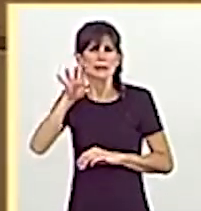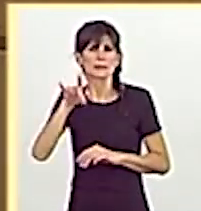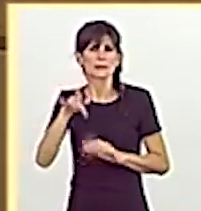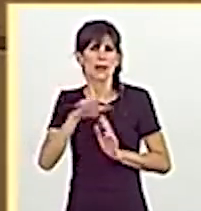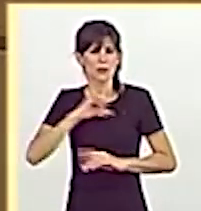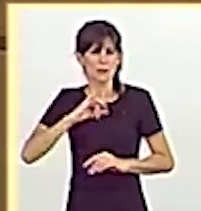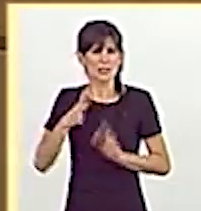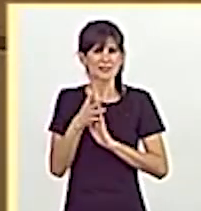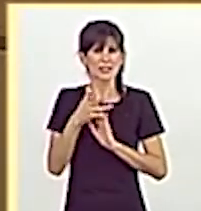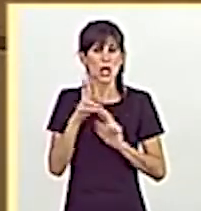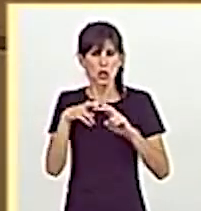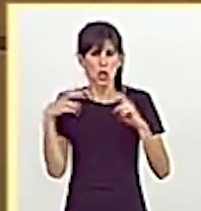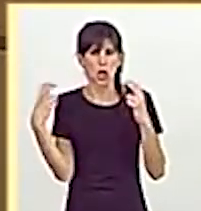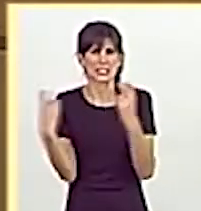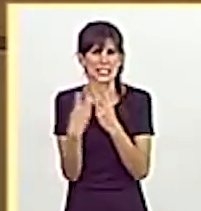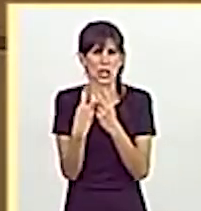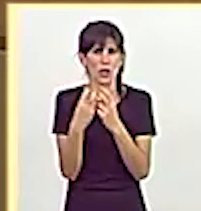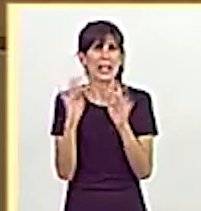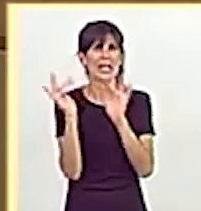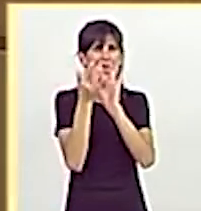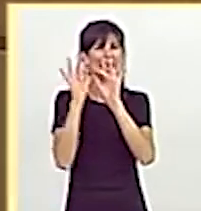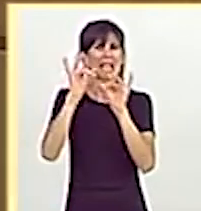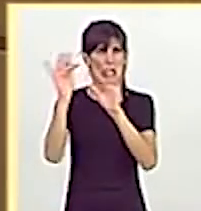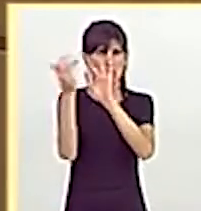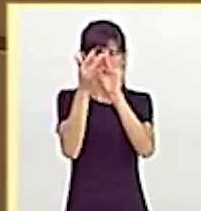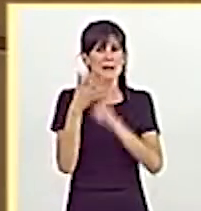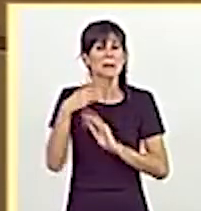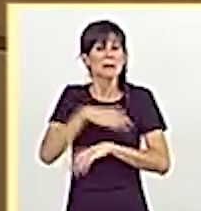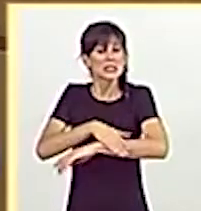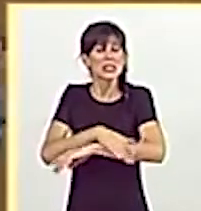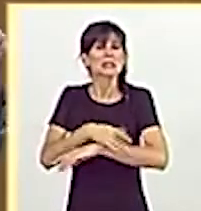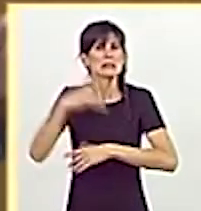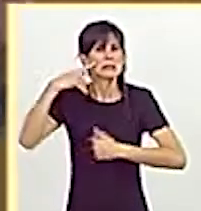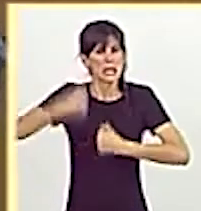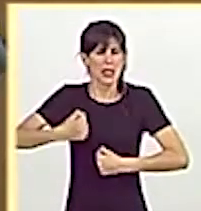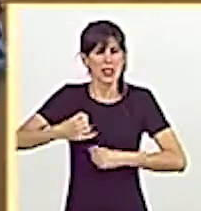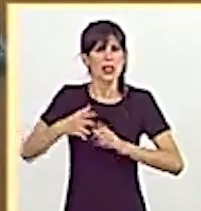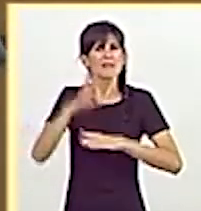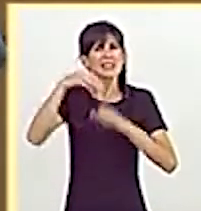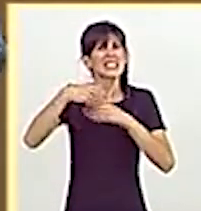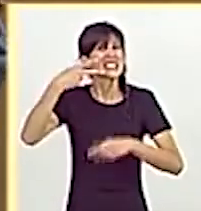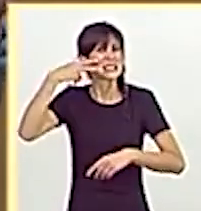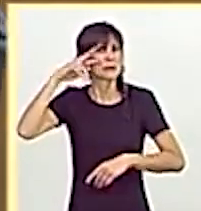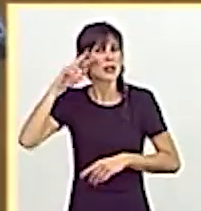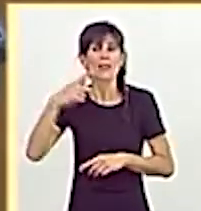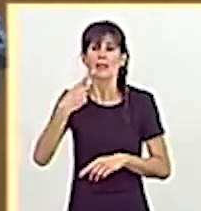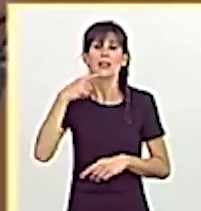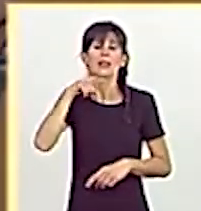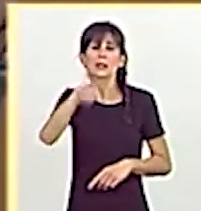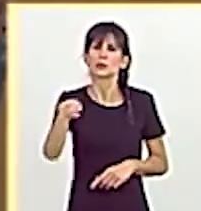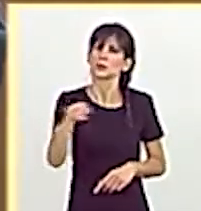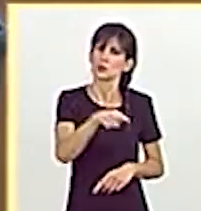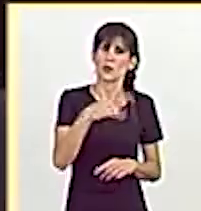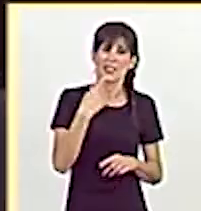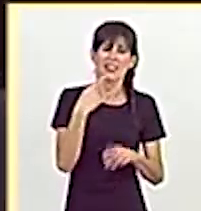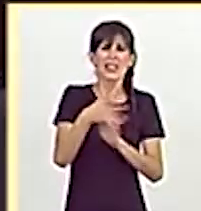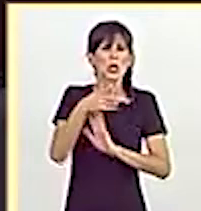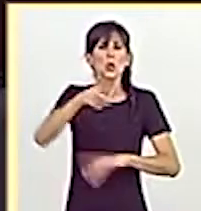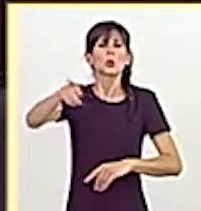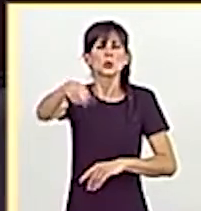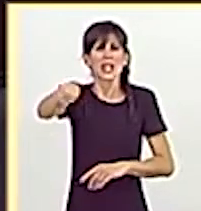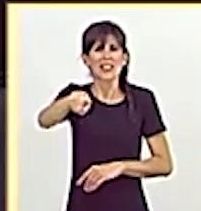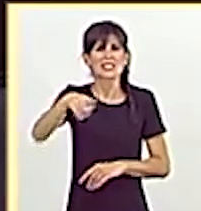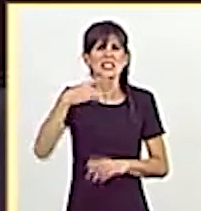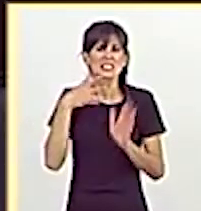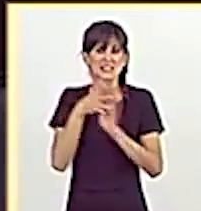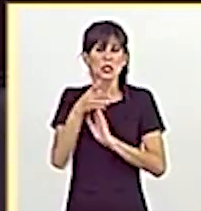Consejo Interterritorial, en el Ministerio de Sanidad, con expertos que ustedes nombraron, ustedes absolutamente